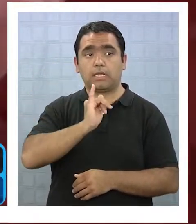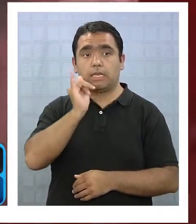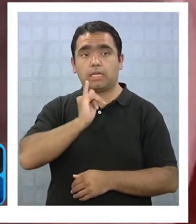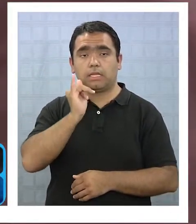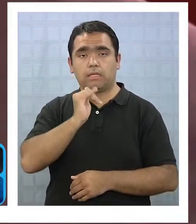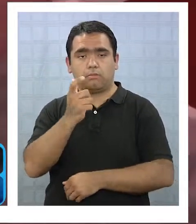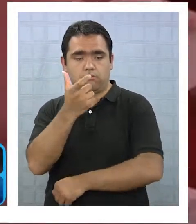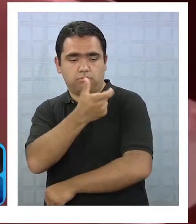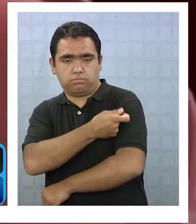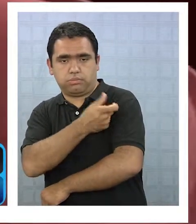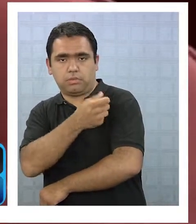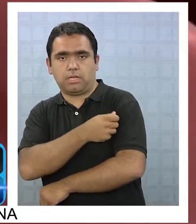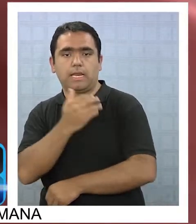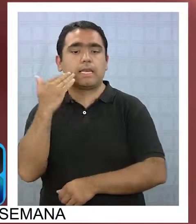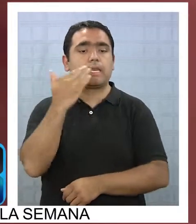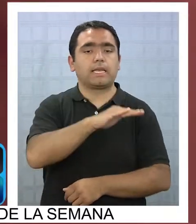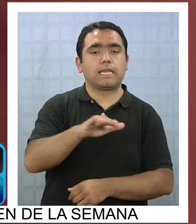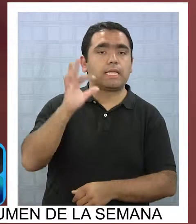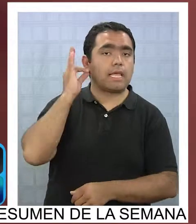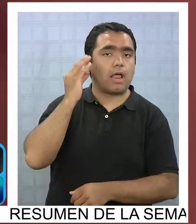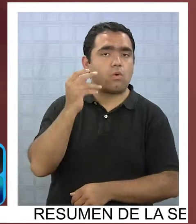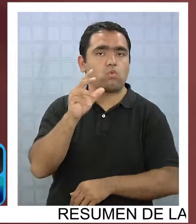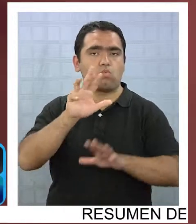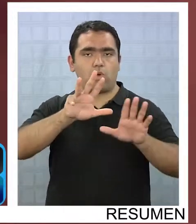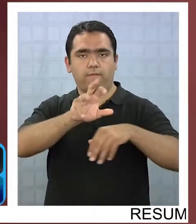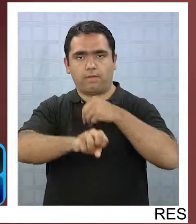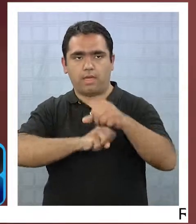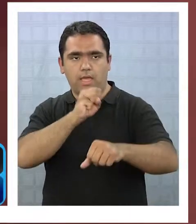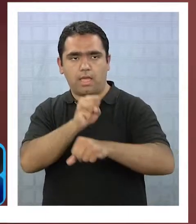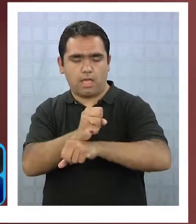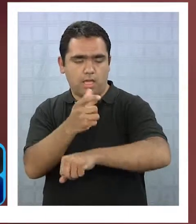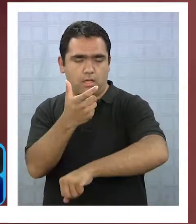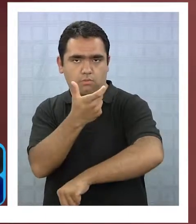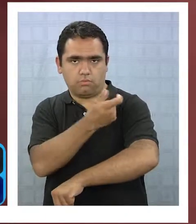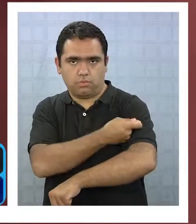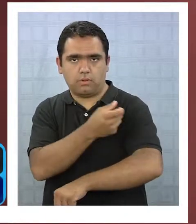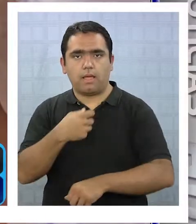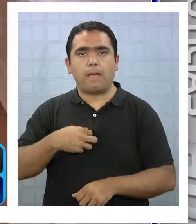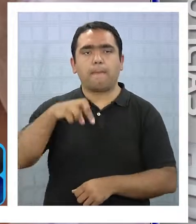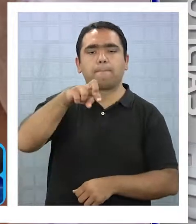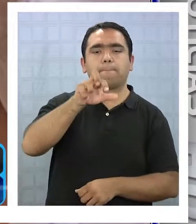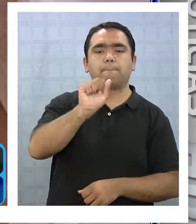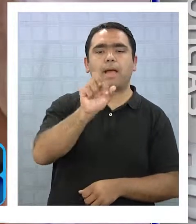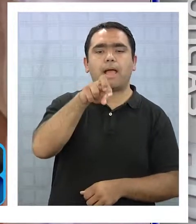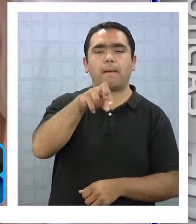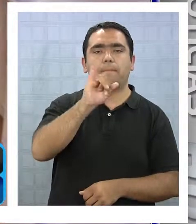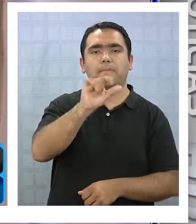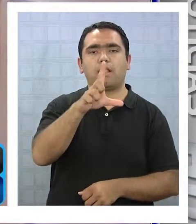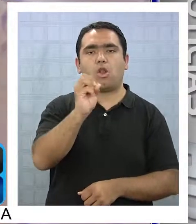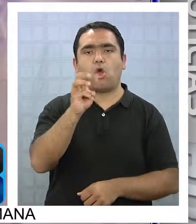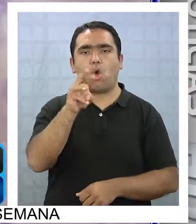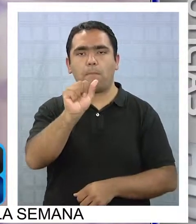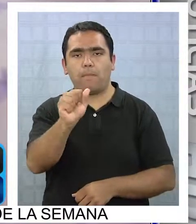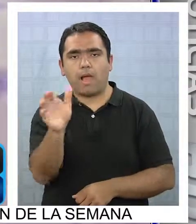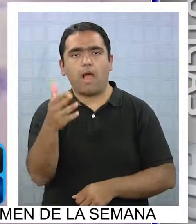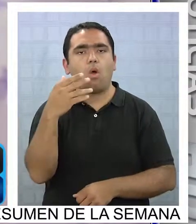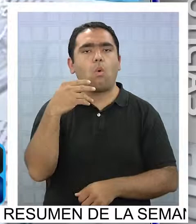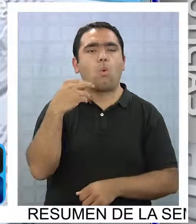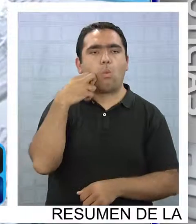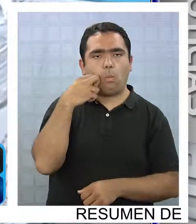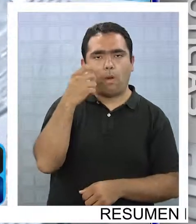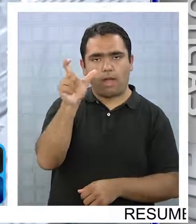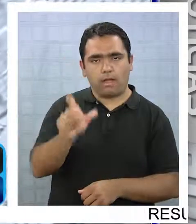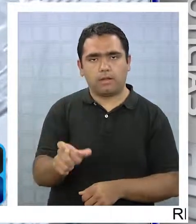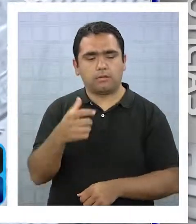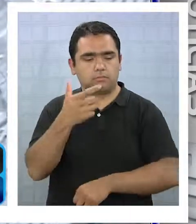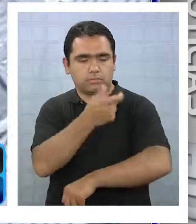masiva de niñas de 9 años contra el virus del papiloma humano. De esta forma se busca inmunizar a las menores contra cuatro